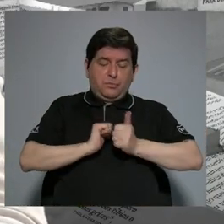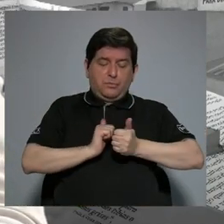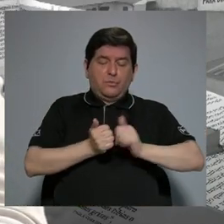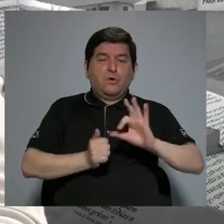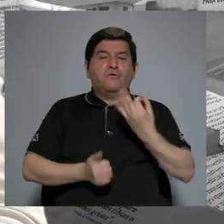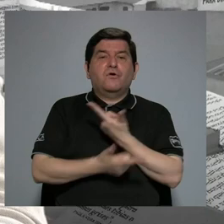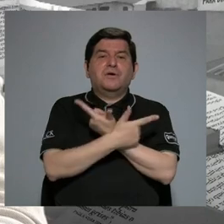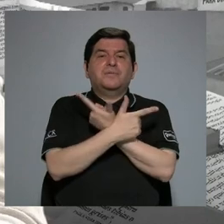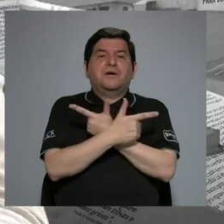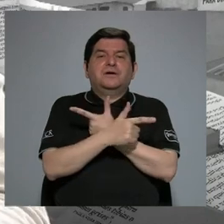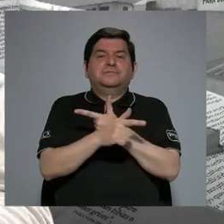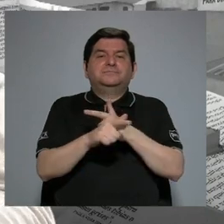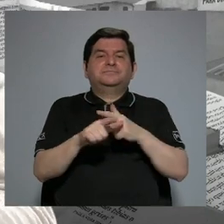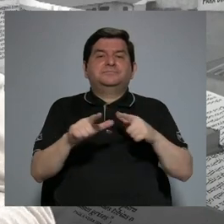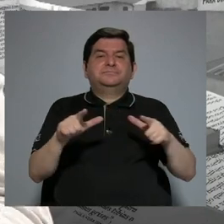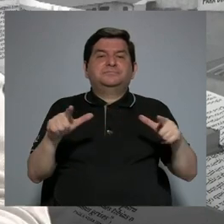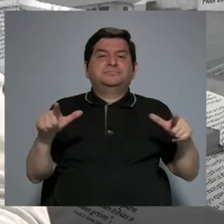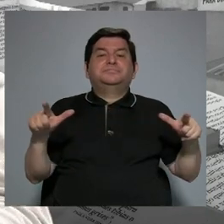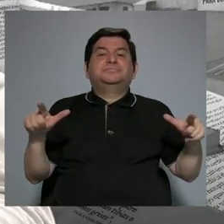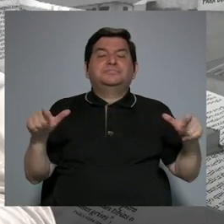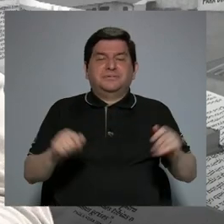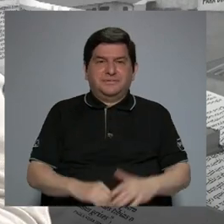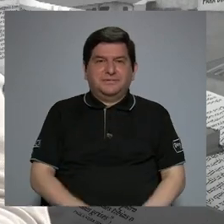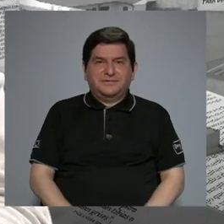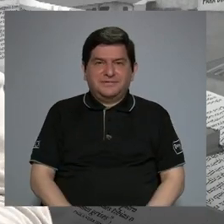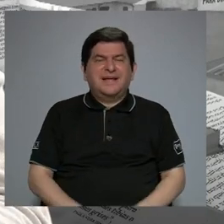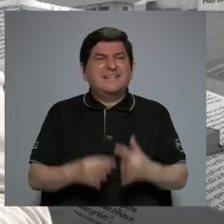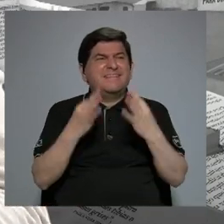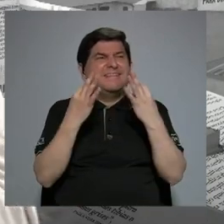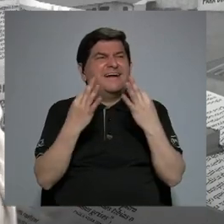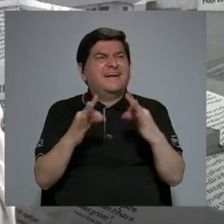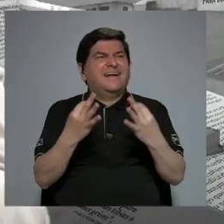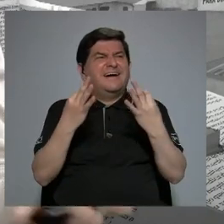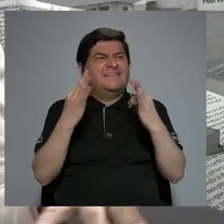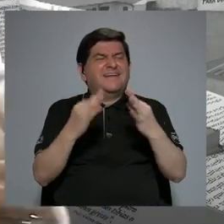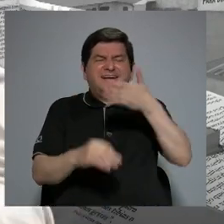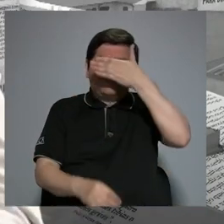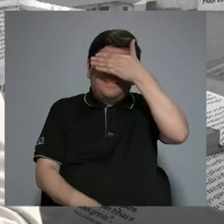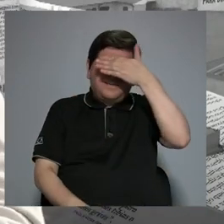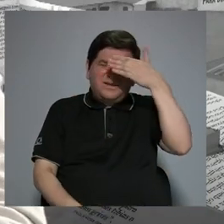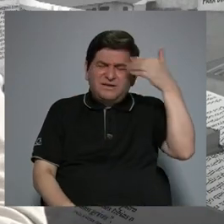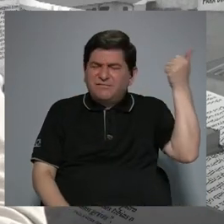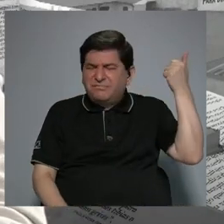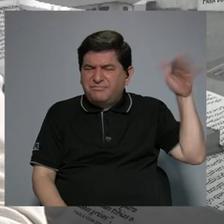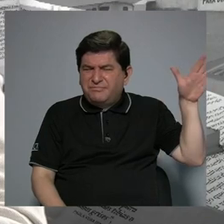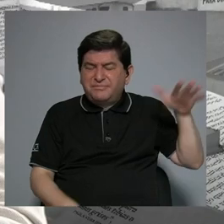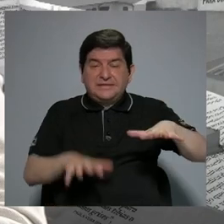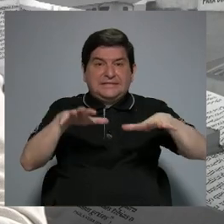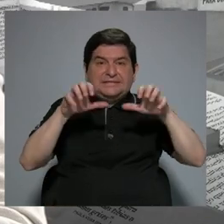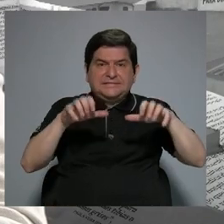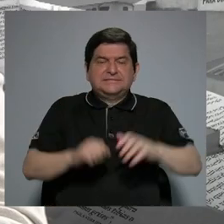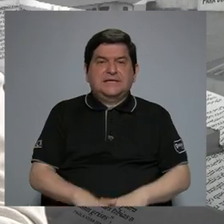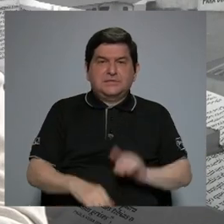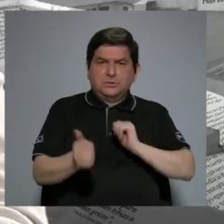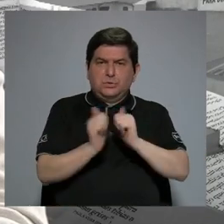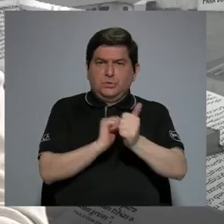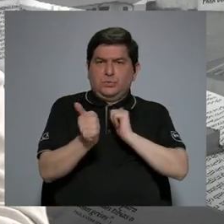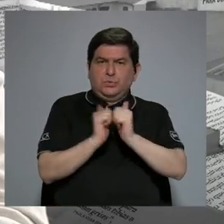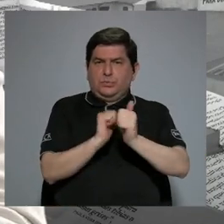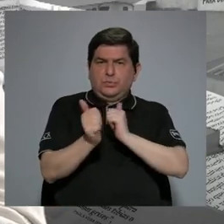liberador, digamos, de tratar de olvidarnos de las cosas que nos causan estrés. El ejercicio